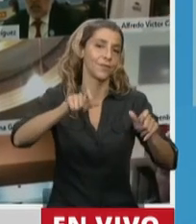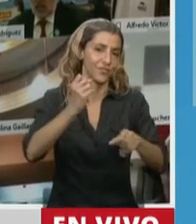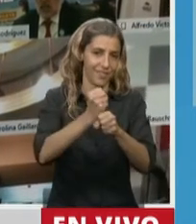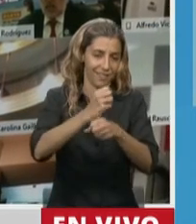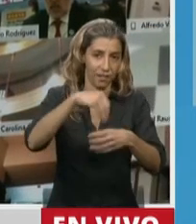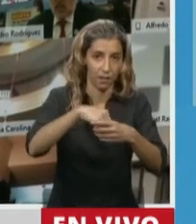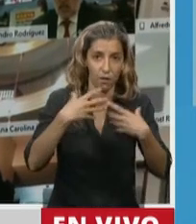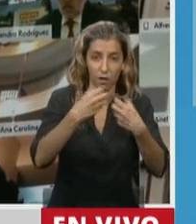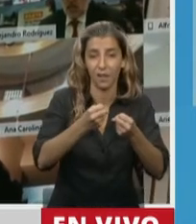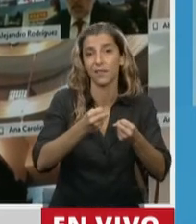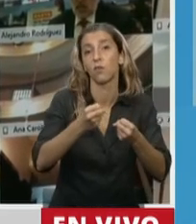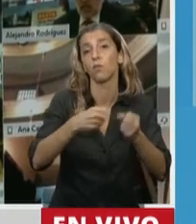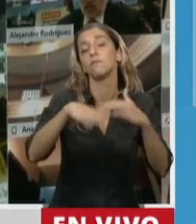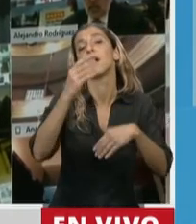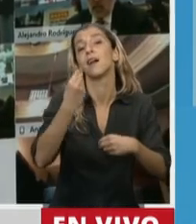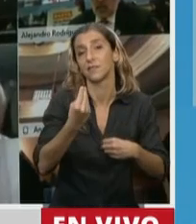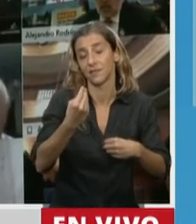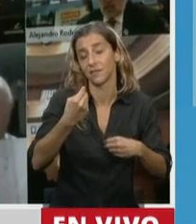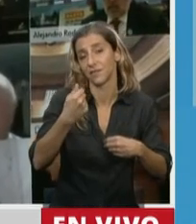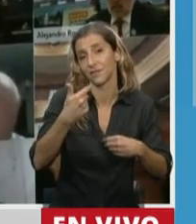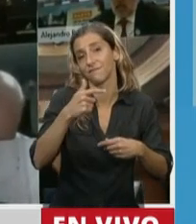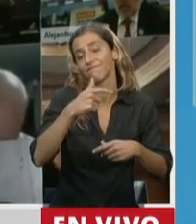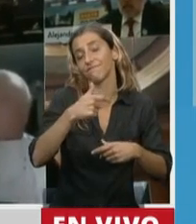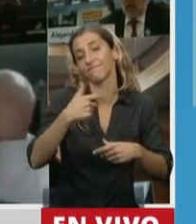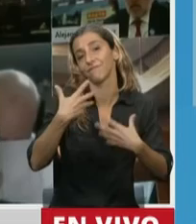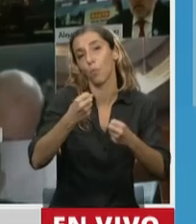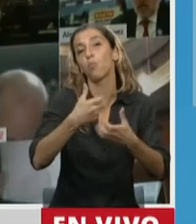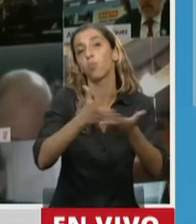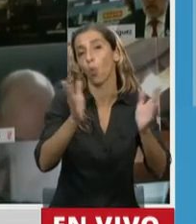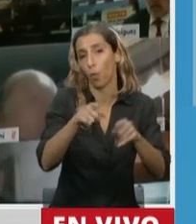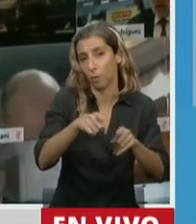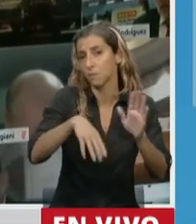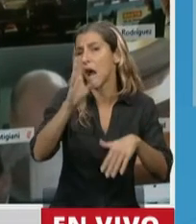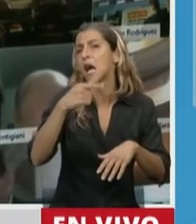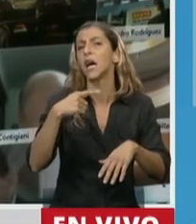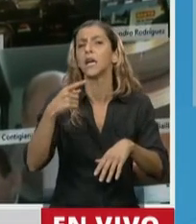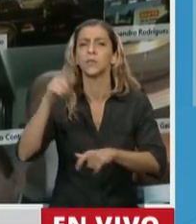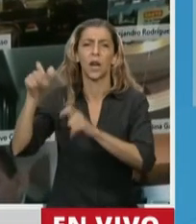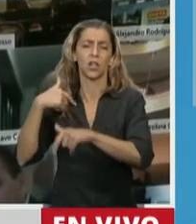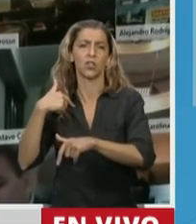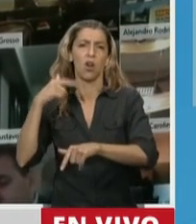en el ámbito estatal. Y tercero, el aumento del